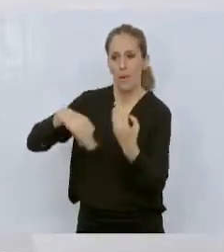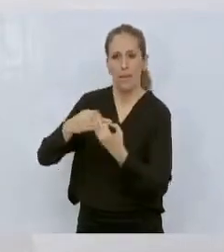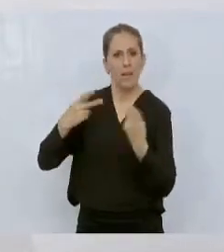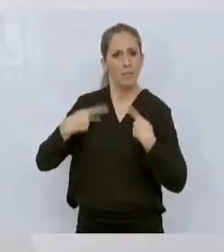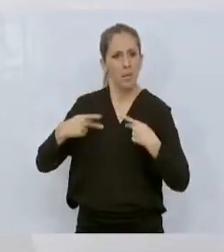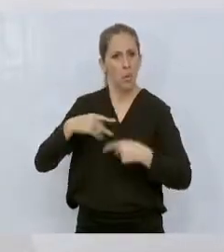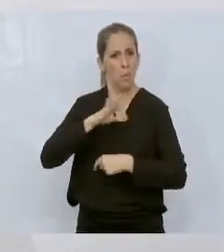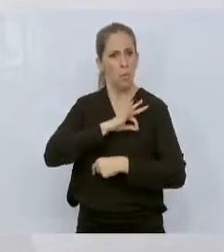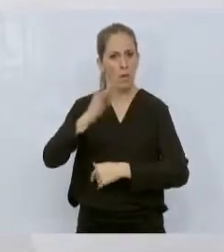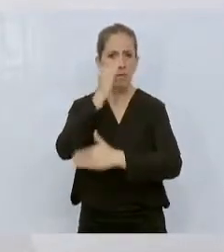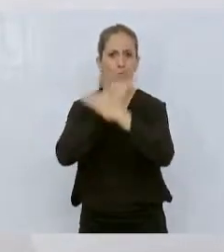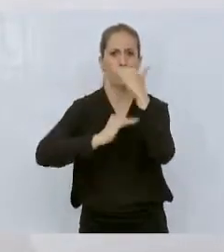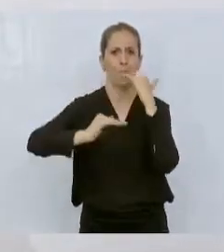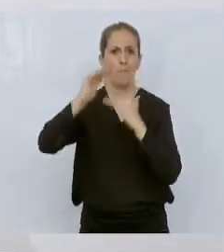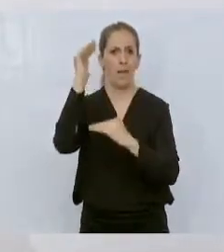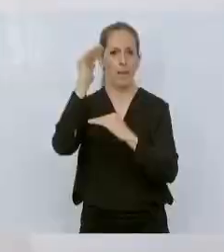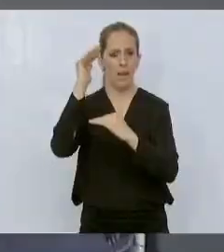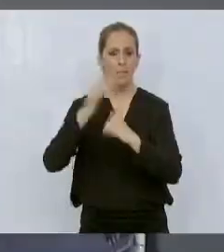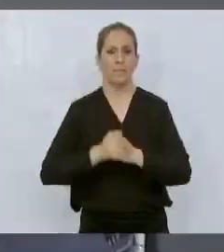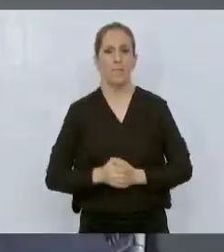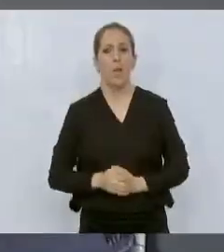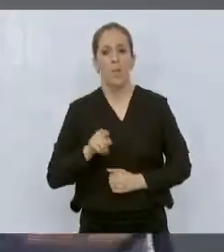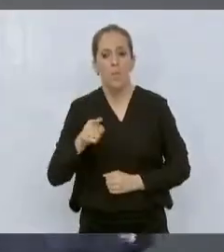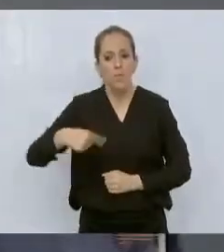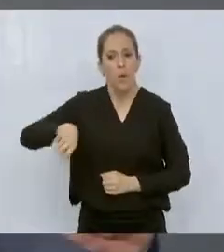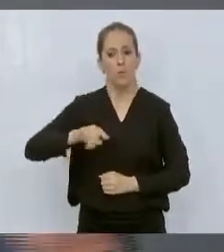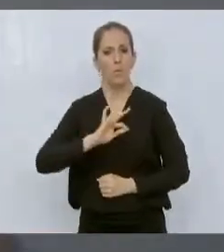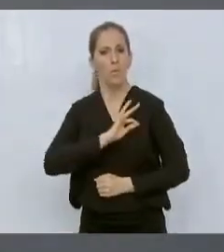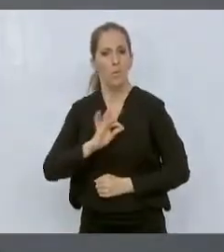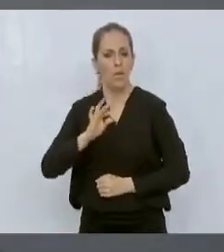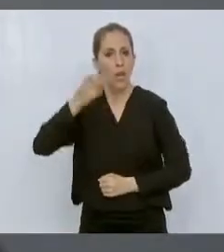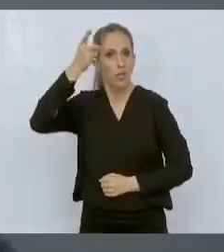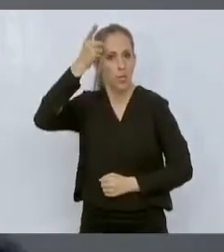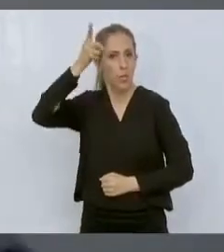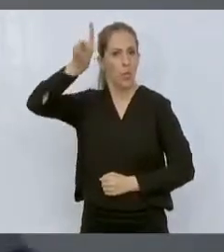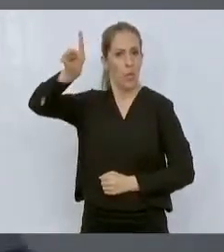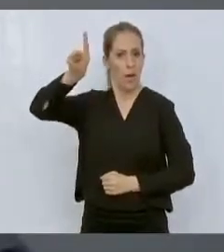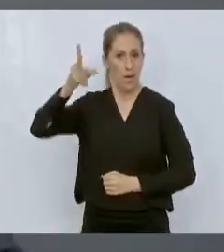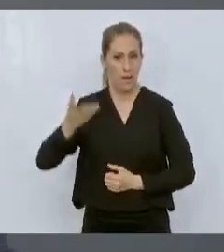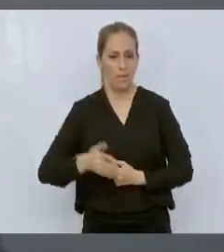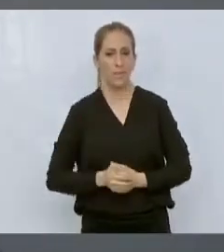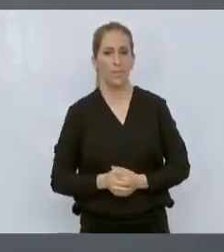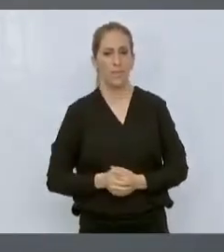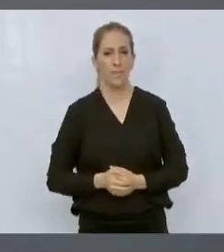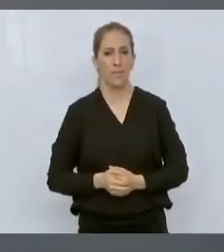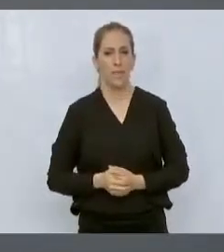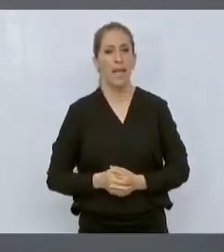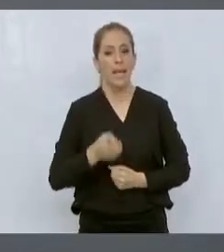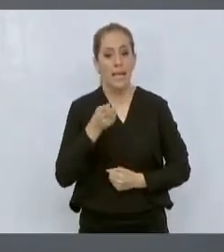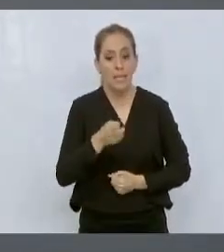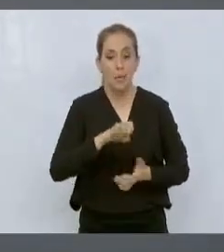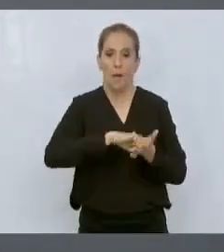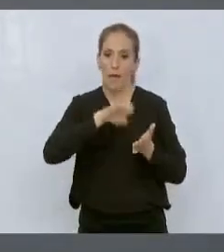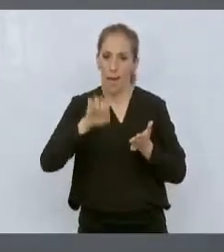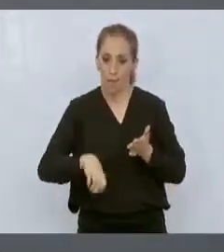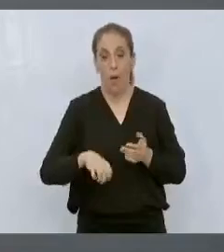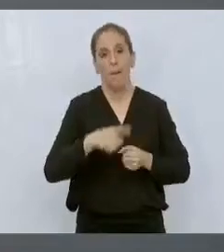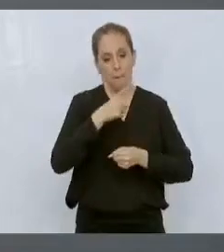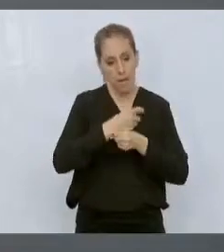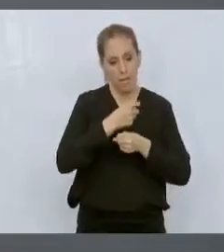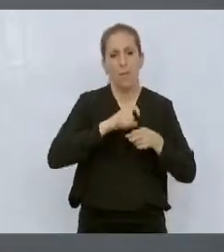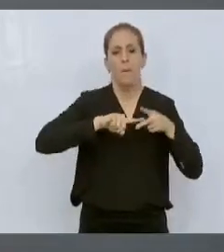y meterla en el área de productividad siendo dueños. Obviamente el primer ejemplo es que el Estado pone un fondo